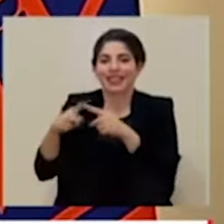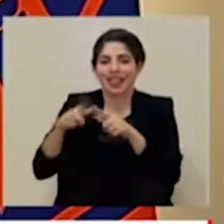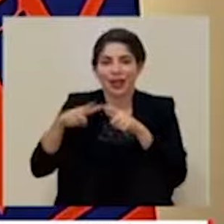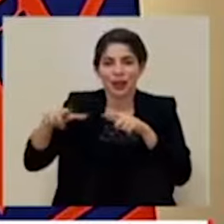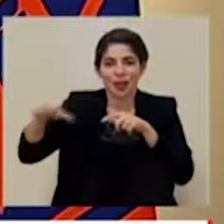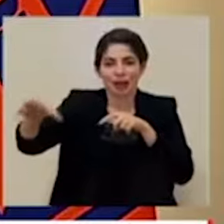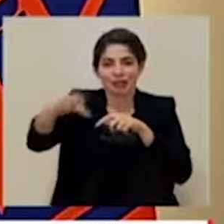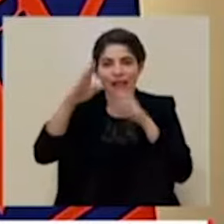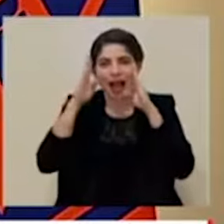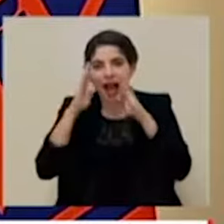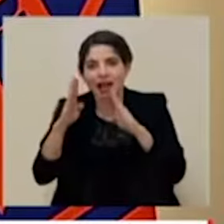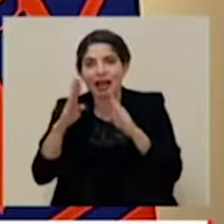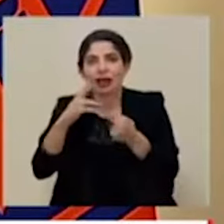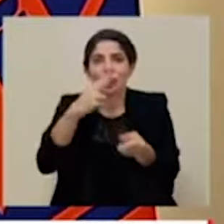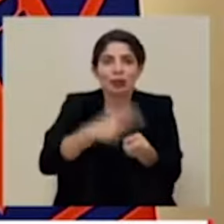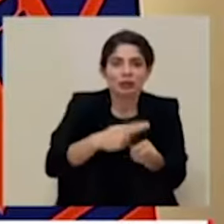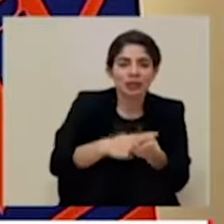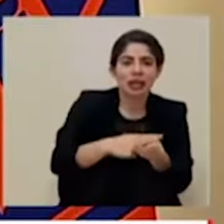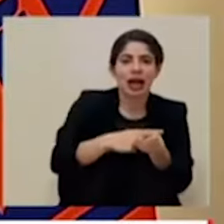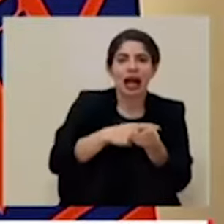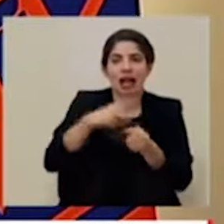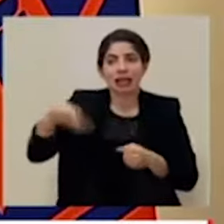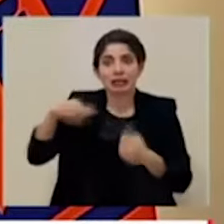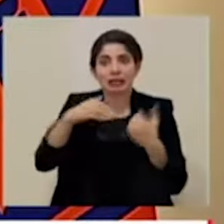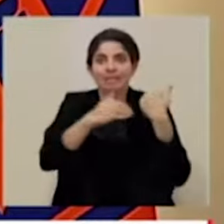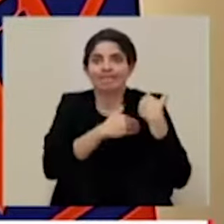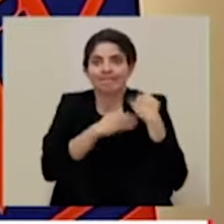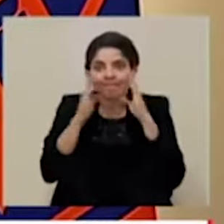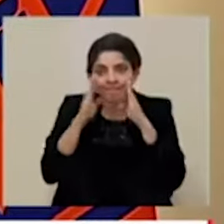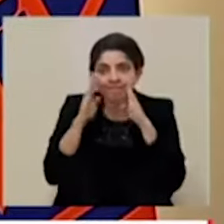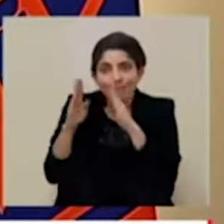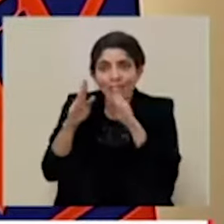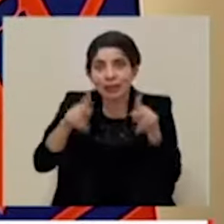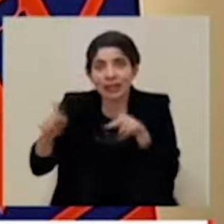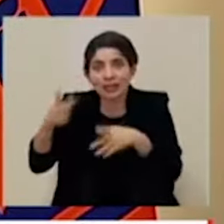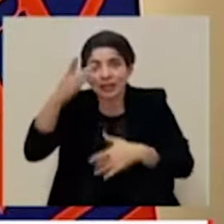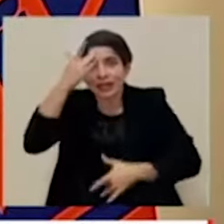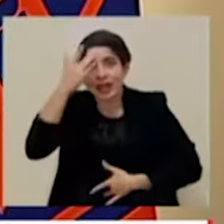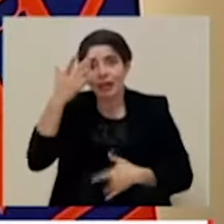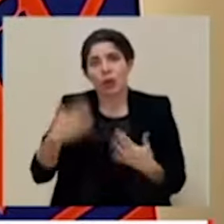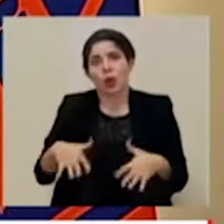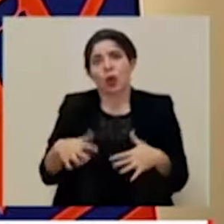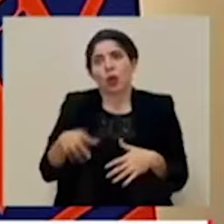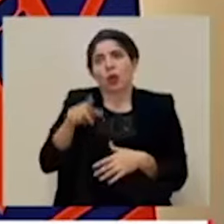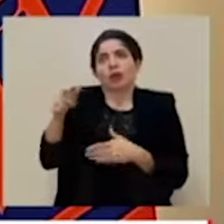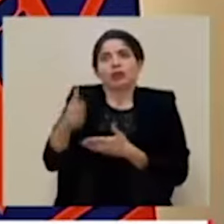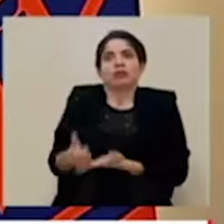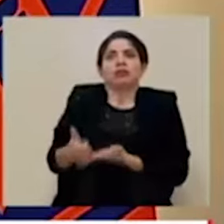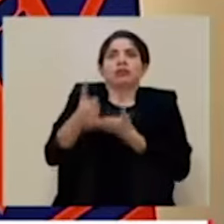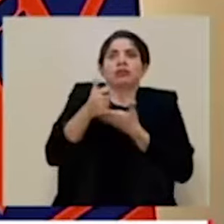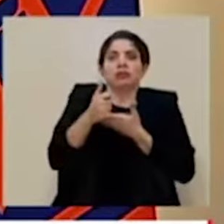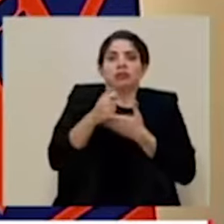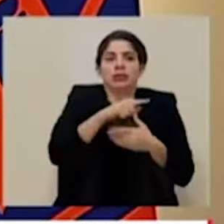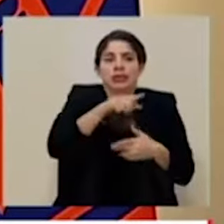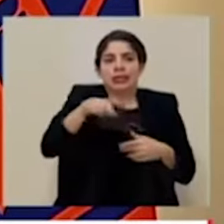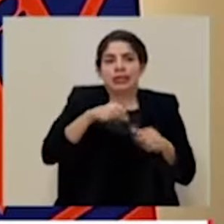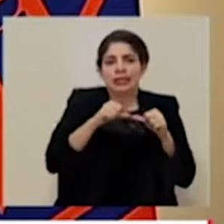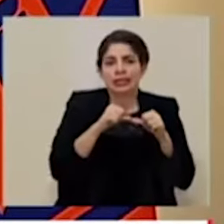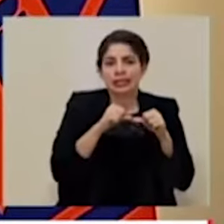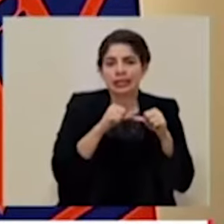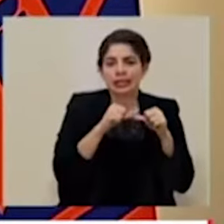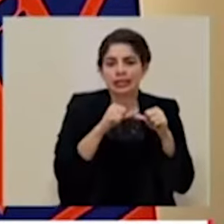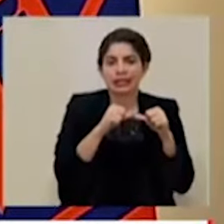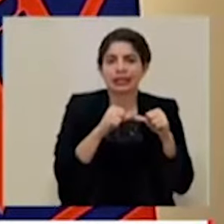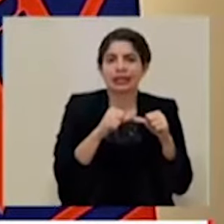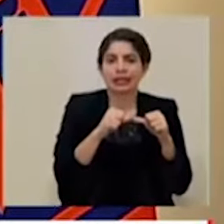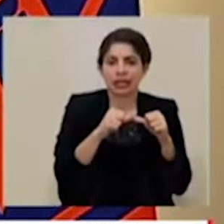atención como en los centros hospitalarios que atienden directamente a la población enferma, esto ha permitido también poder mantener una